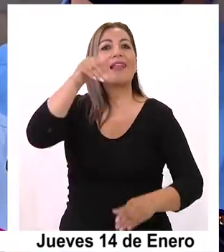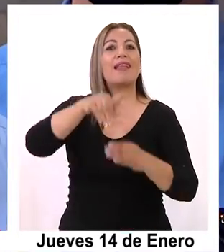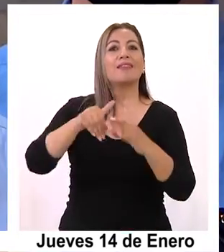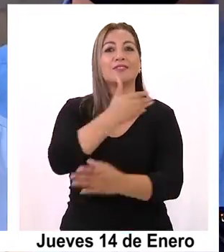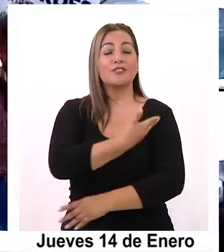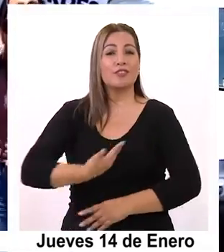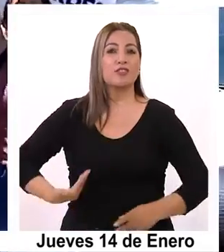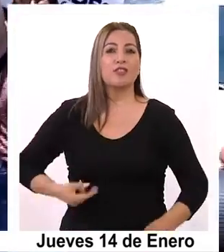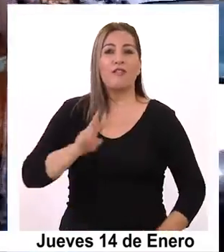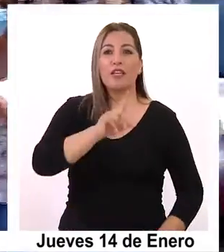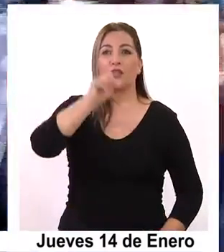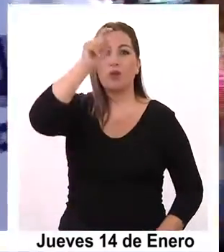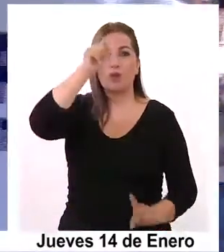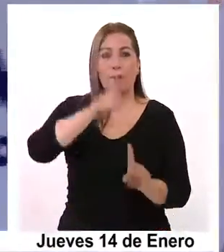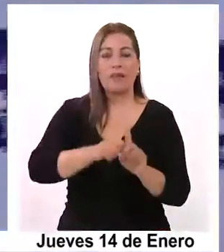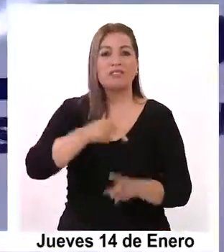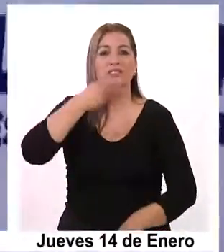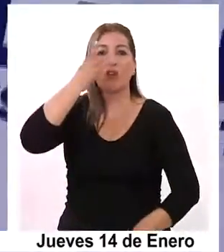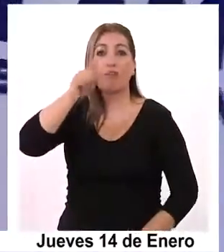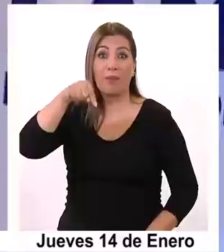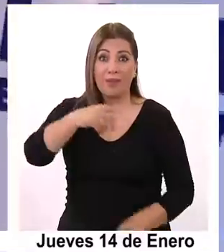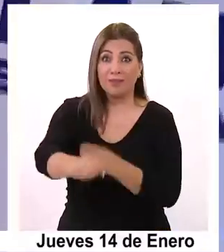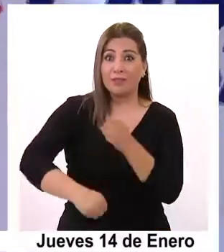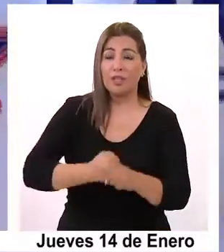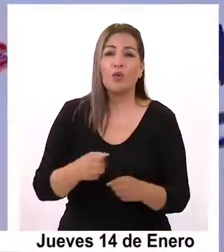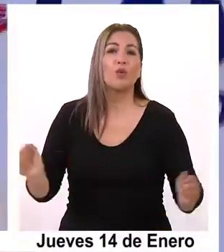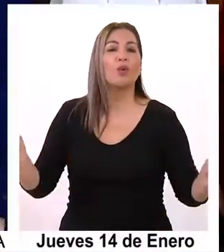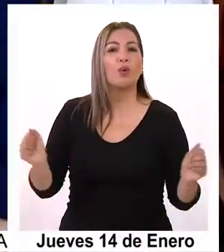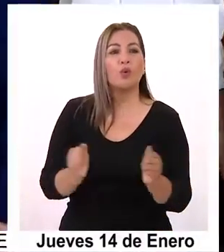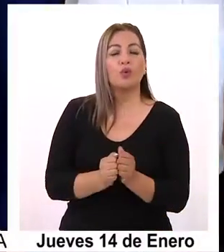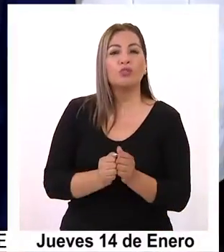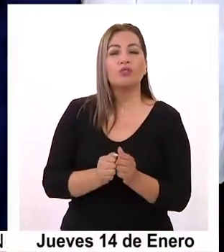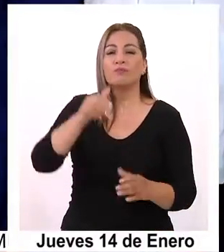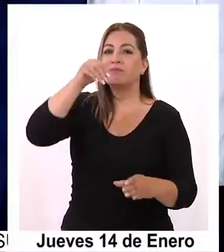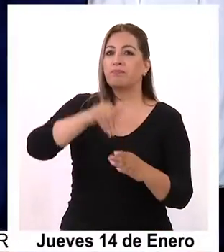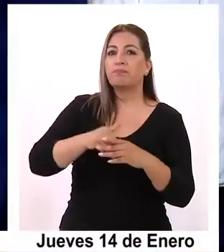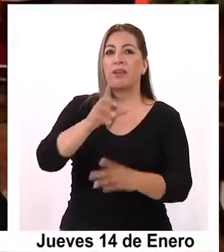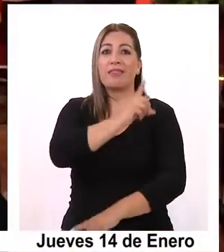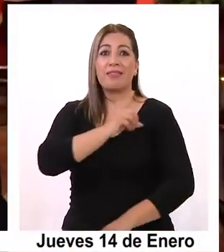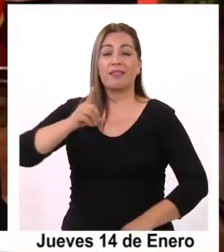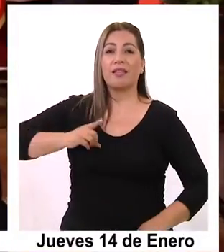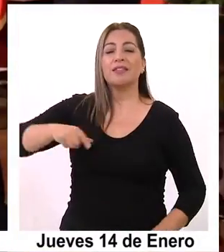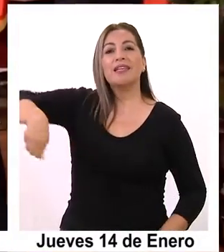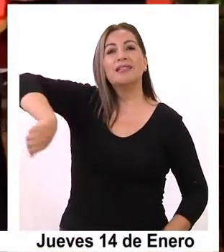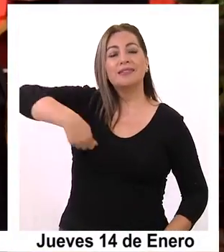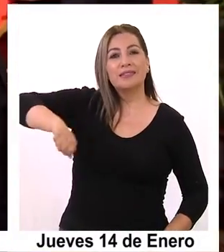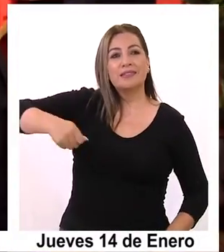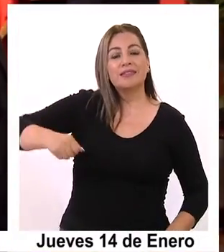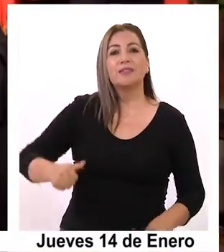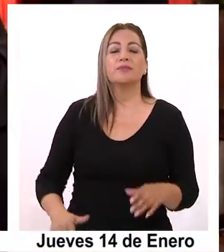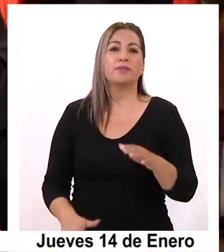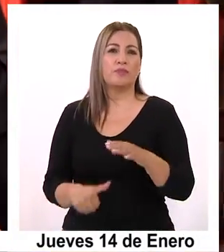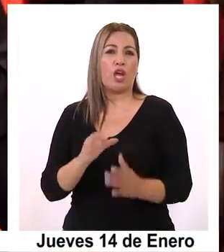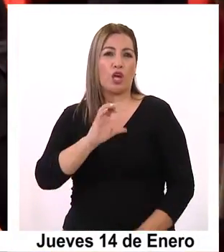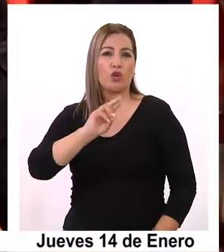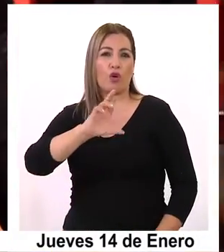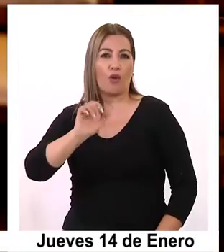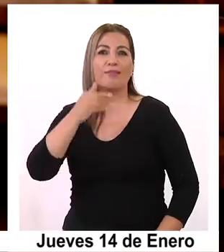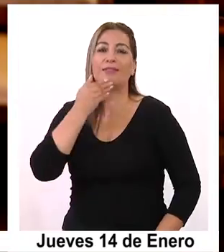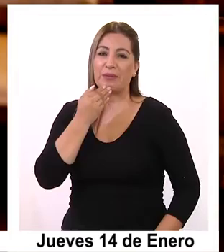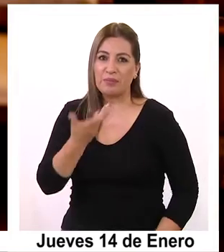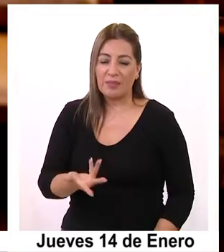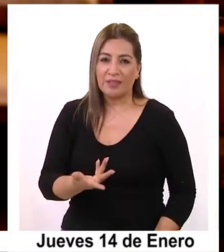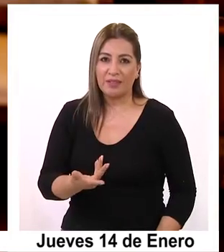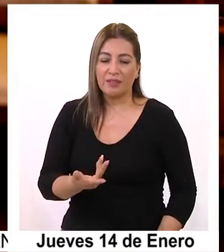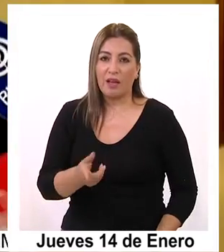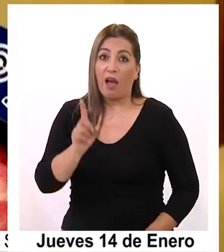presidencial será el 21 de noviembre próximo en conjunto con las elecciones de diputados, senadores y de consejeros regionales.